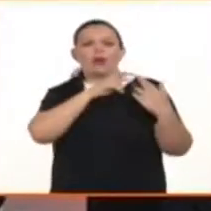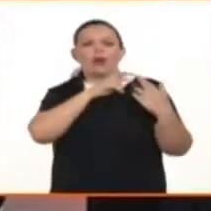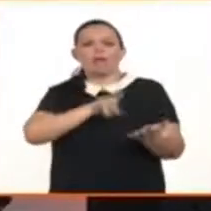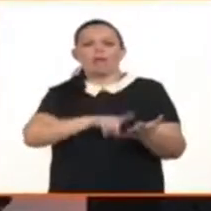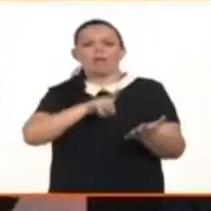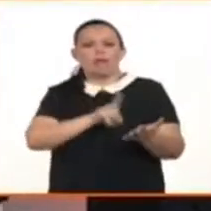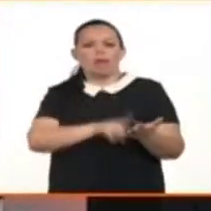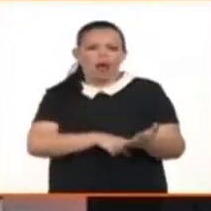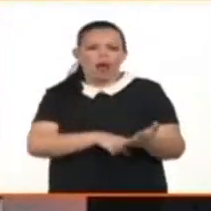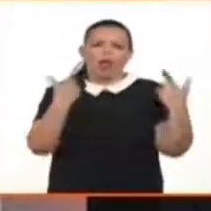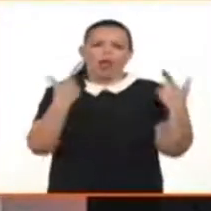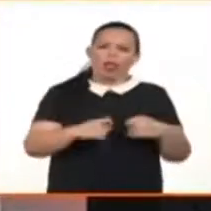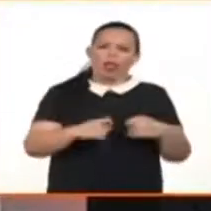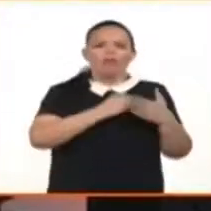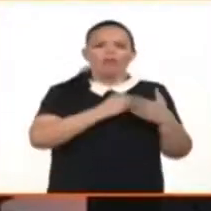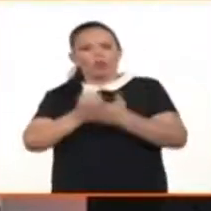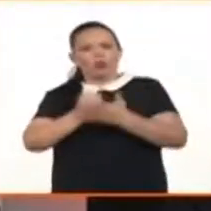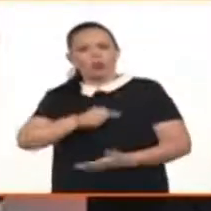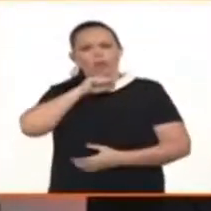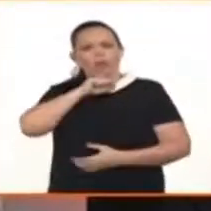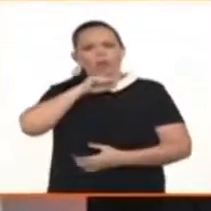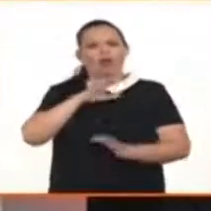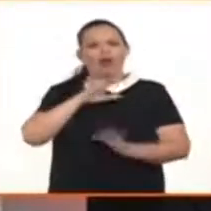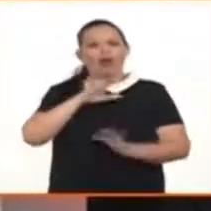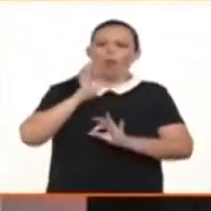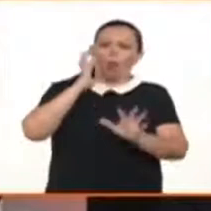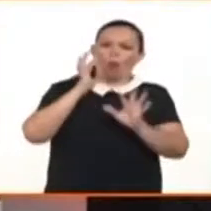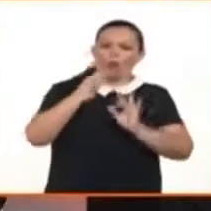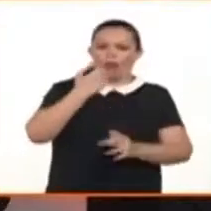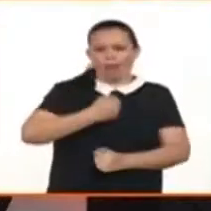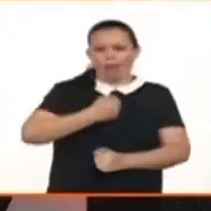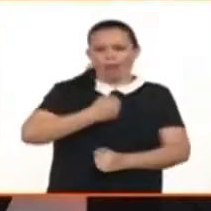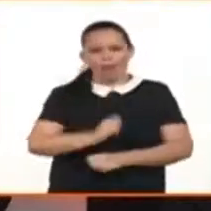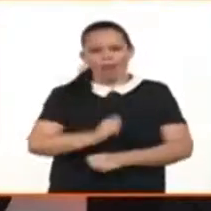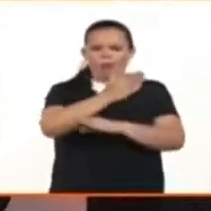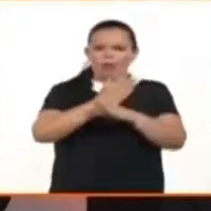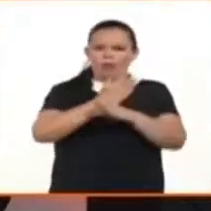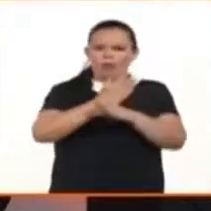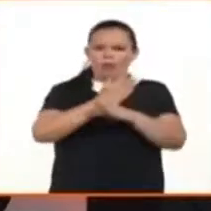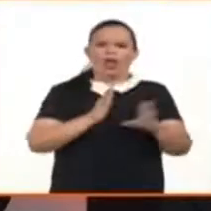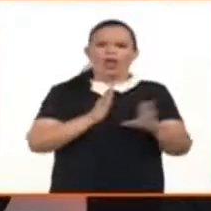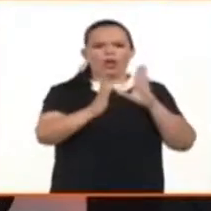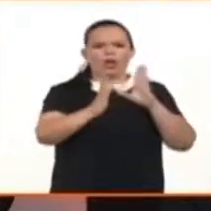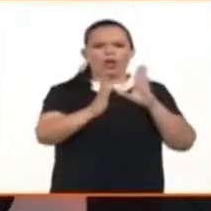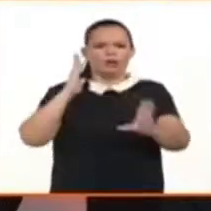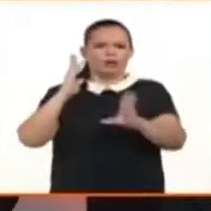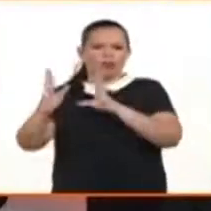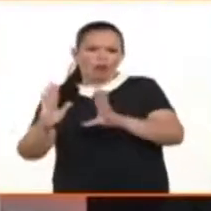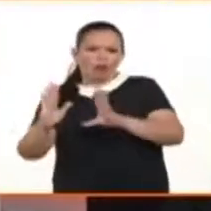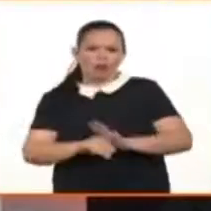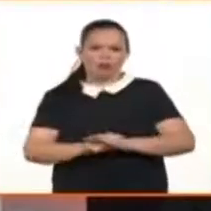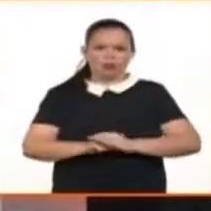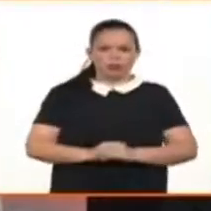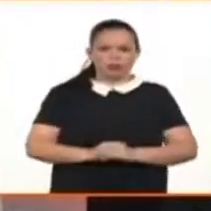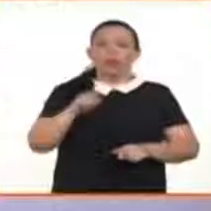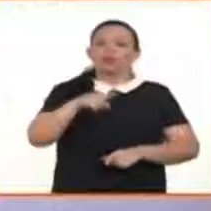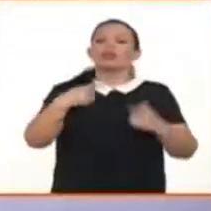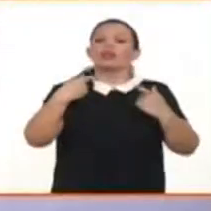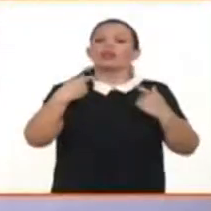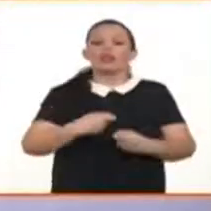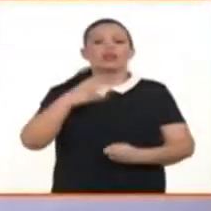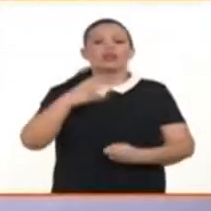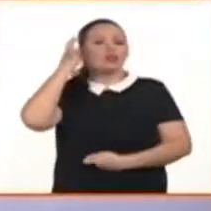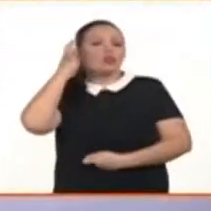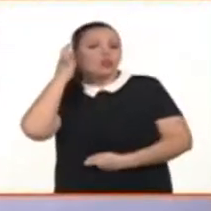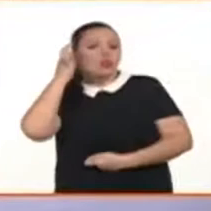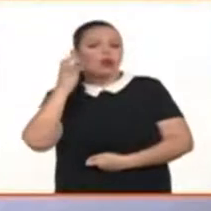solidaria. También eso es parte de la lucha por la igualdad de derechos de las mujeres y los hombres. Y bueno, aquí tenemos a Julio, que es todo un